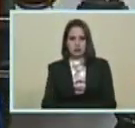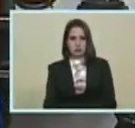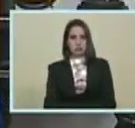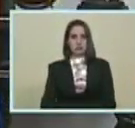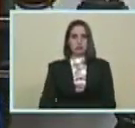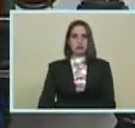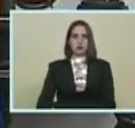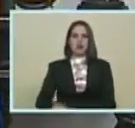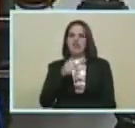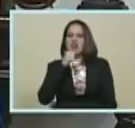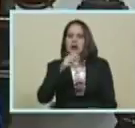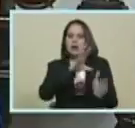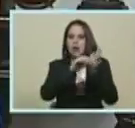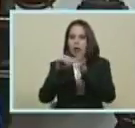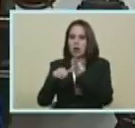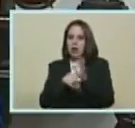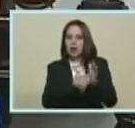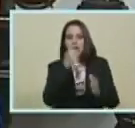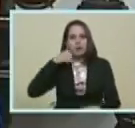¿Y quién roba al pueblo?